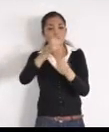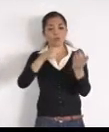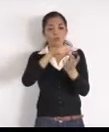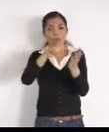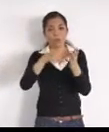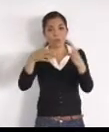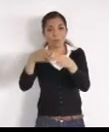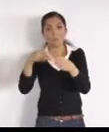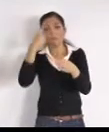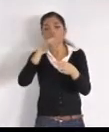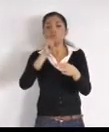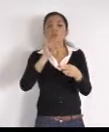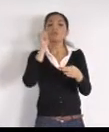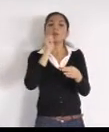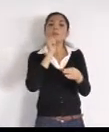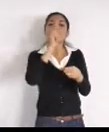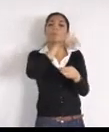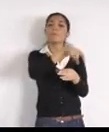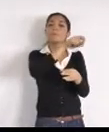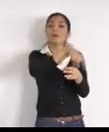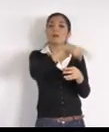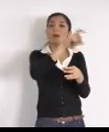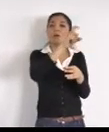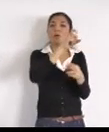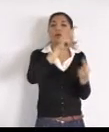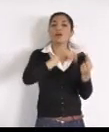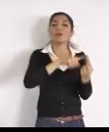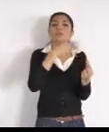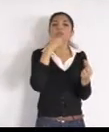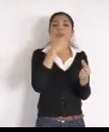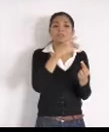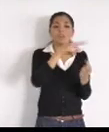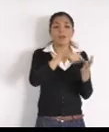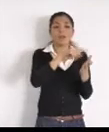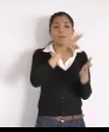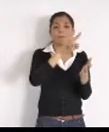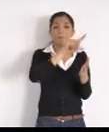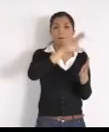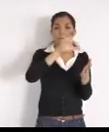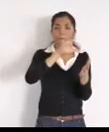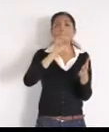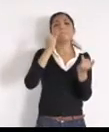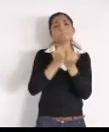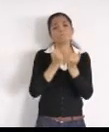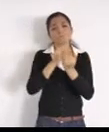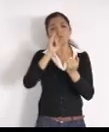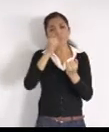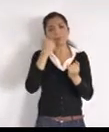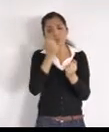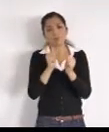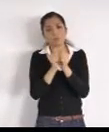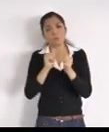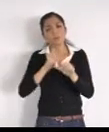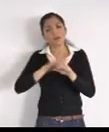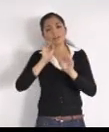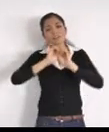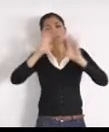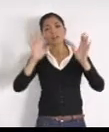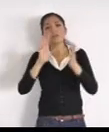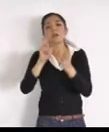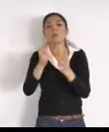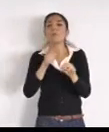zona del valle, pero Jaime, podrías dar datos exactos, para poderte informar, con puntualidad, que es la solución, que se le va a dar, el caso en concreto,